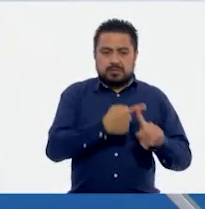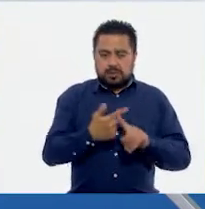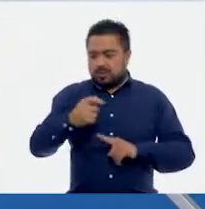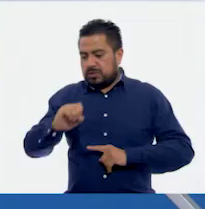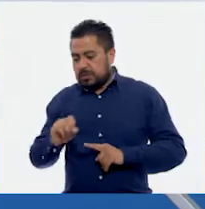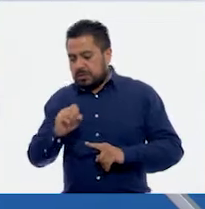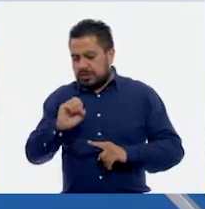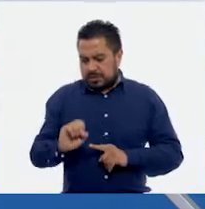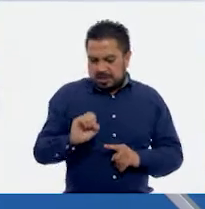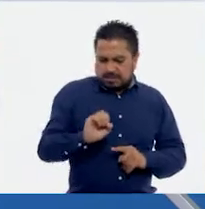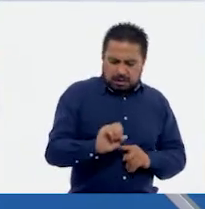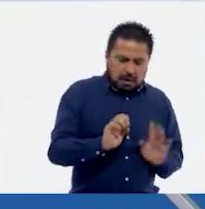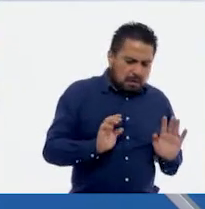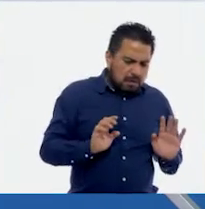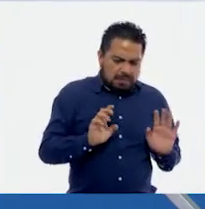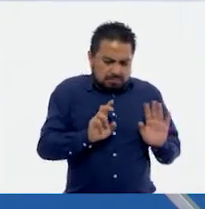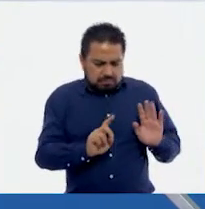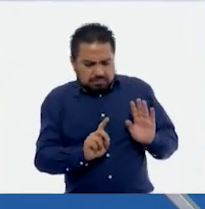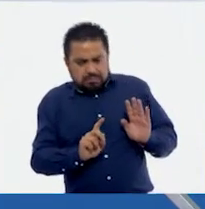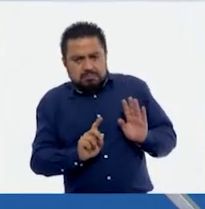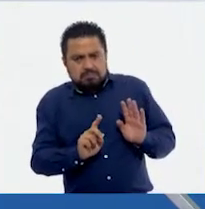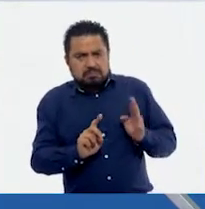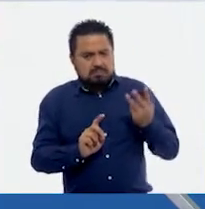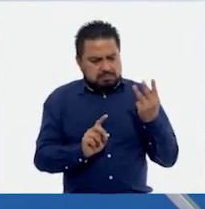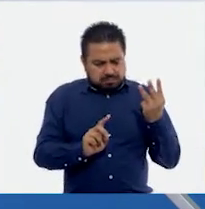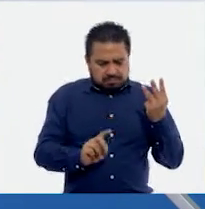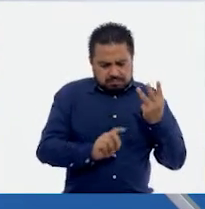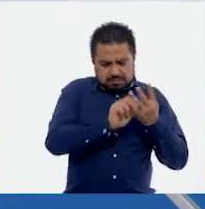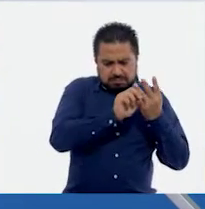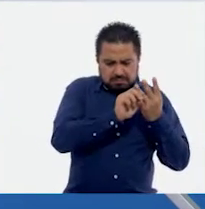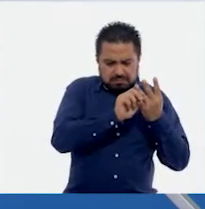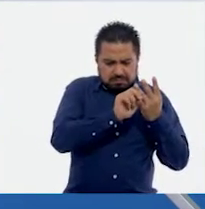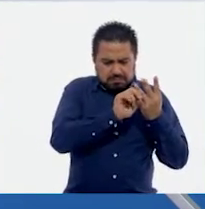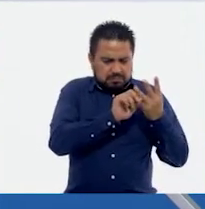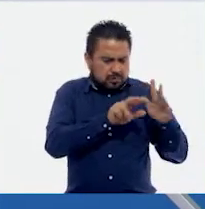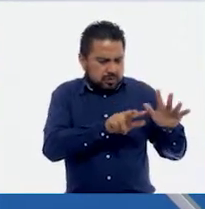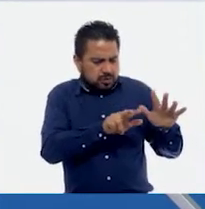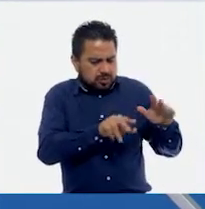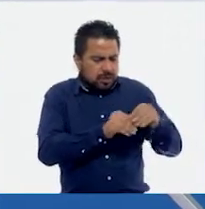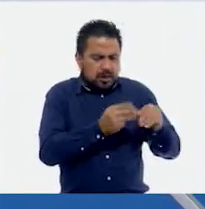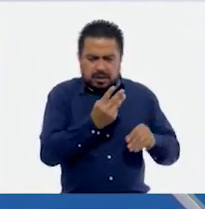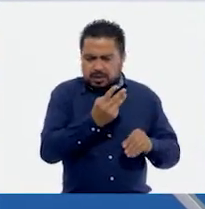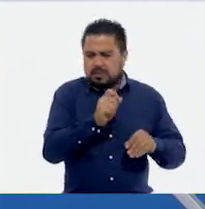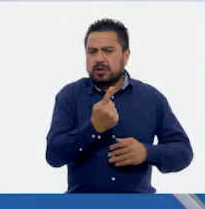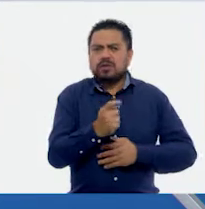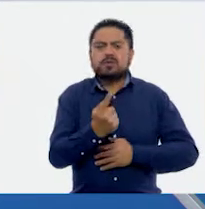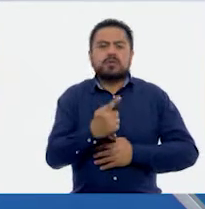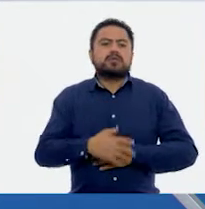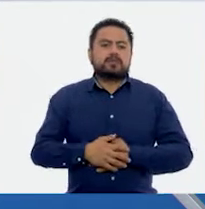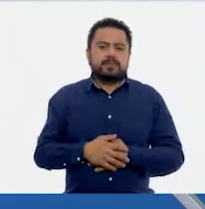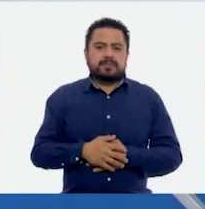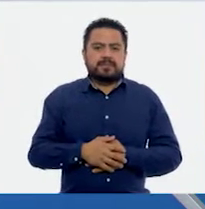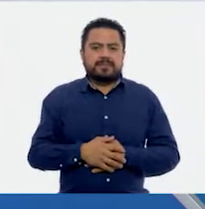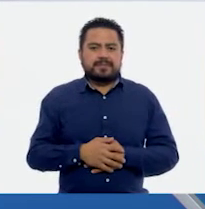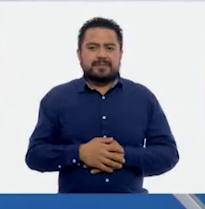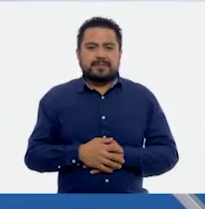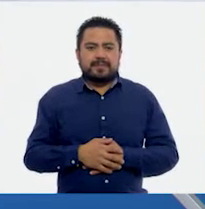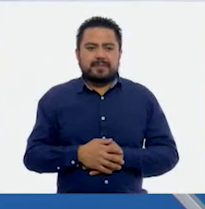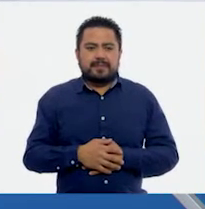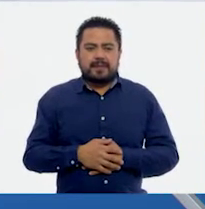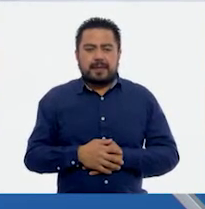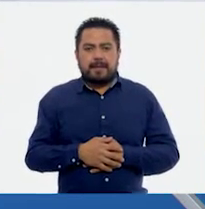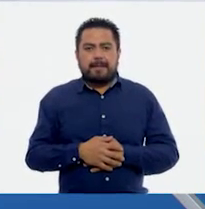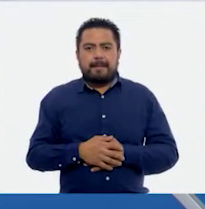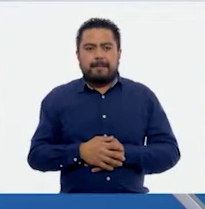0, 0, 30, 30, y vamos 3, 5 por 3, 18, y 3, 21. Y aquí, pues, es todo por 1,